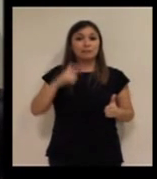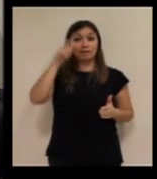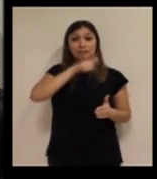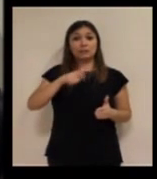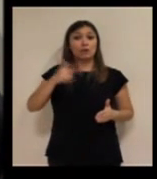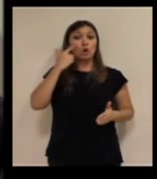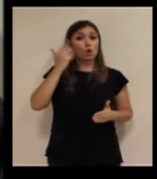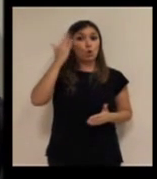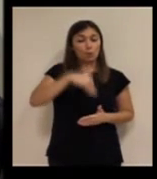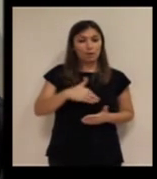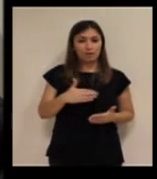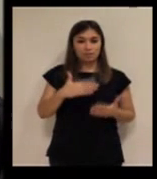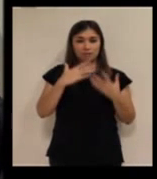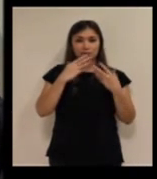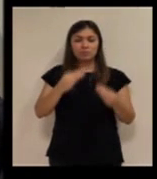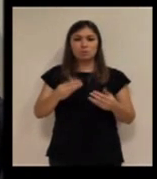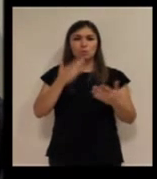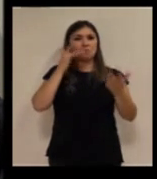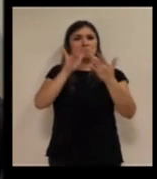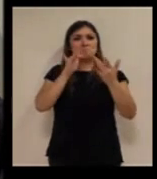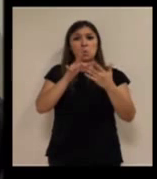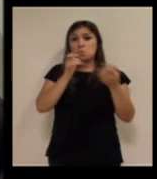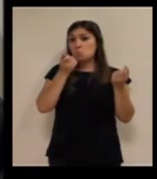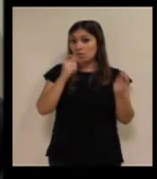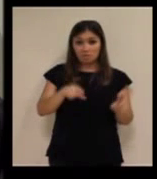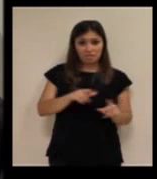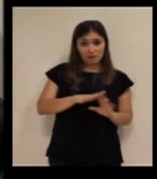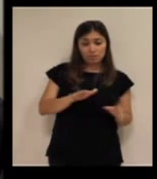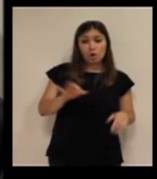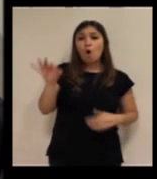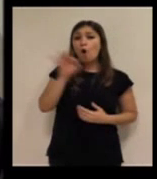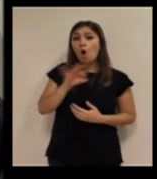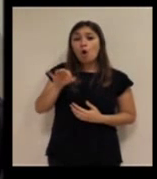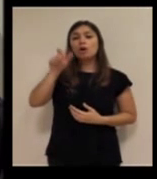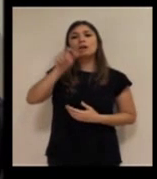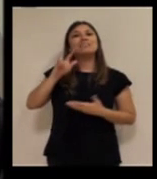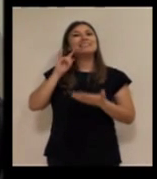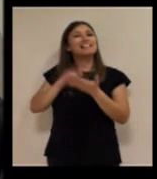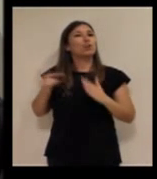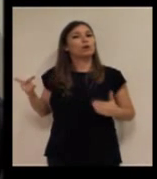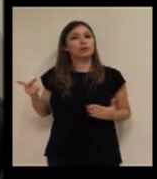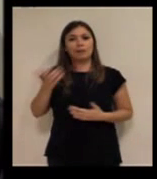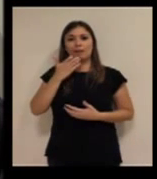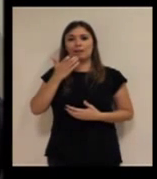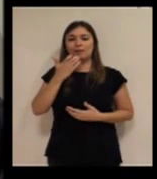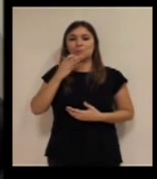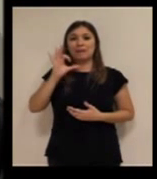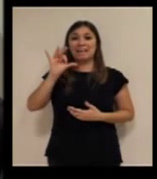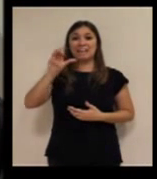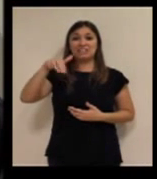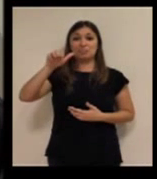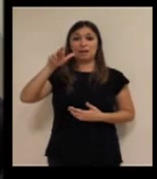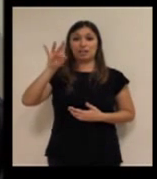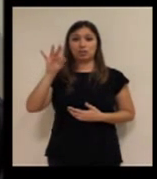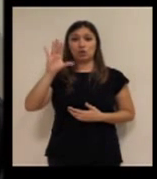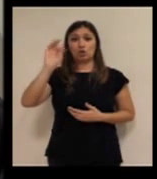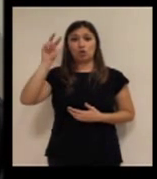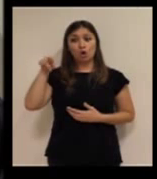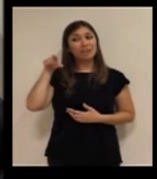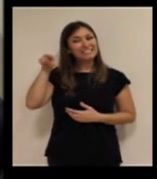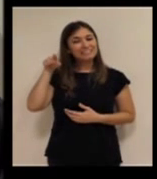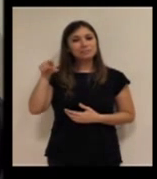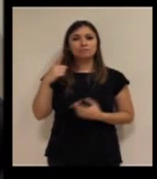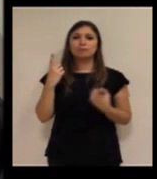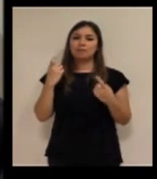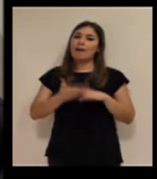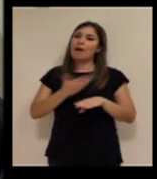para el usuario y que no necesitan ninguna interacción por su parte, y otra, aquella tecnología, por ejemplo, el SmartCon, que sí que necesitan en cierto modo